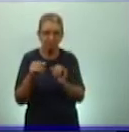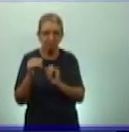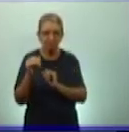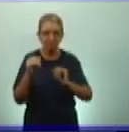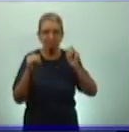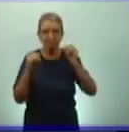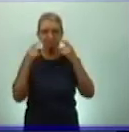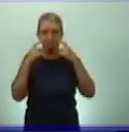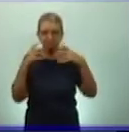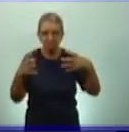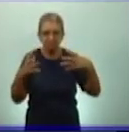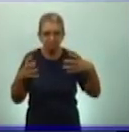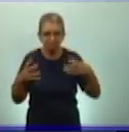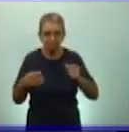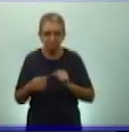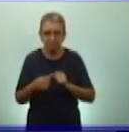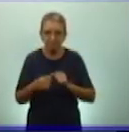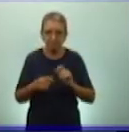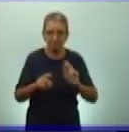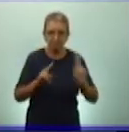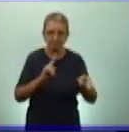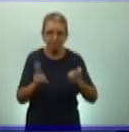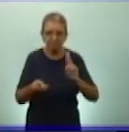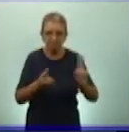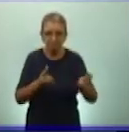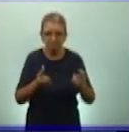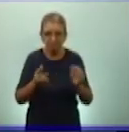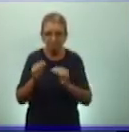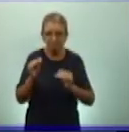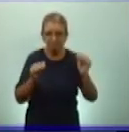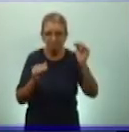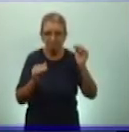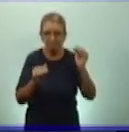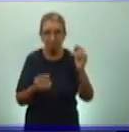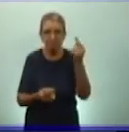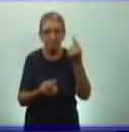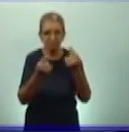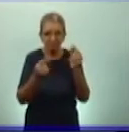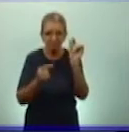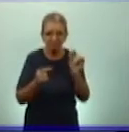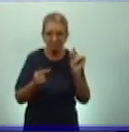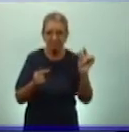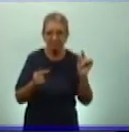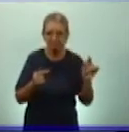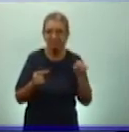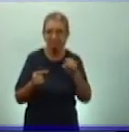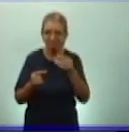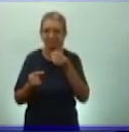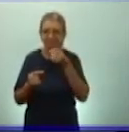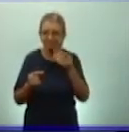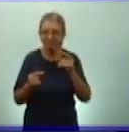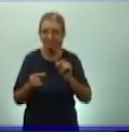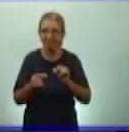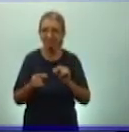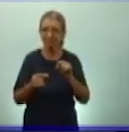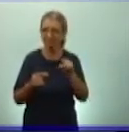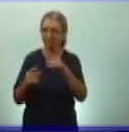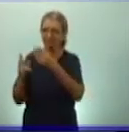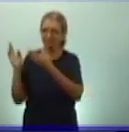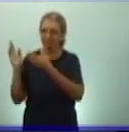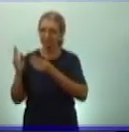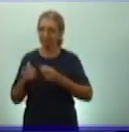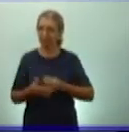administración del Imperio. Había personas especializadas en manejar estas cuerdas. Una de ellas era el quipu camayoc,